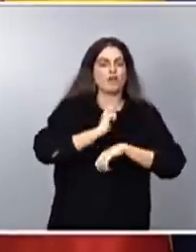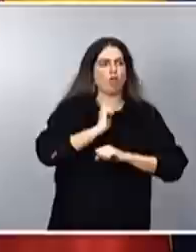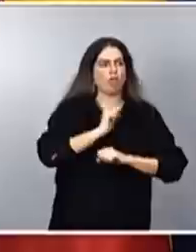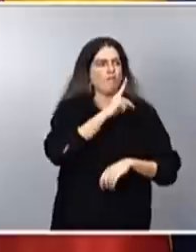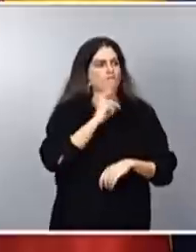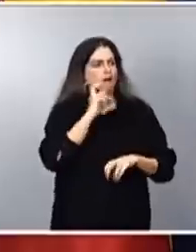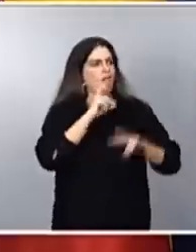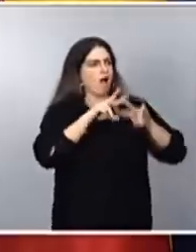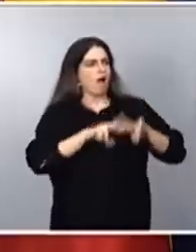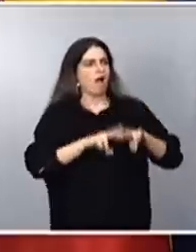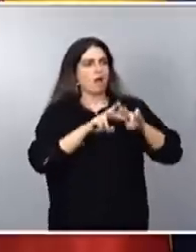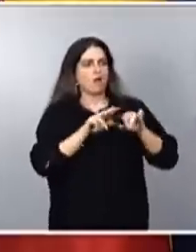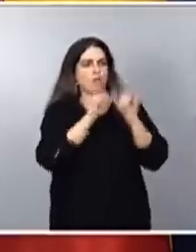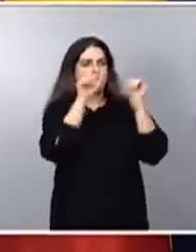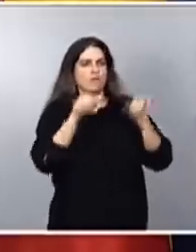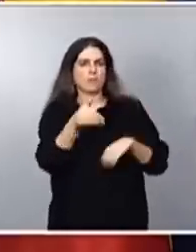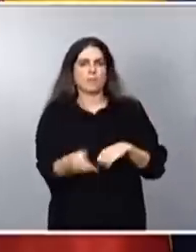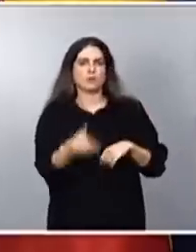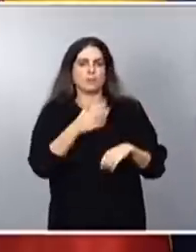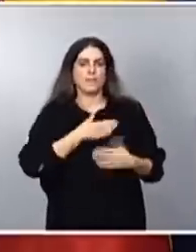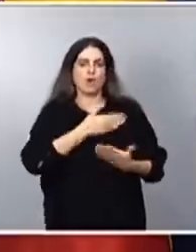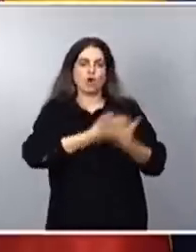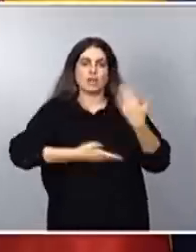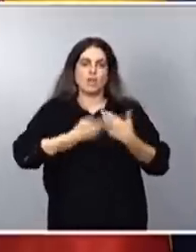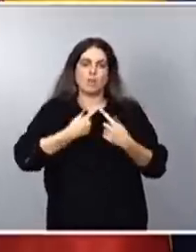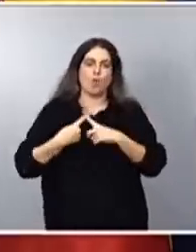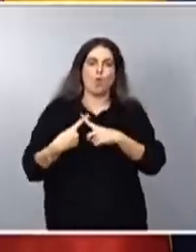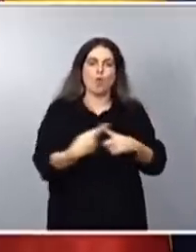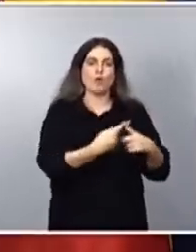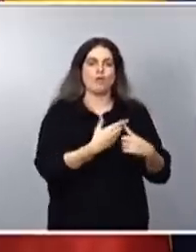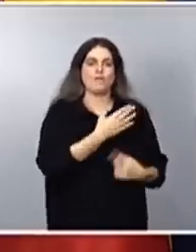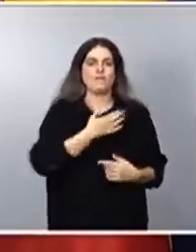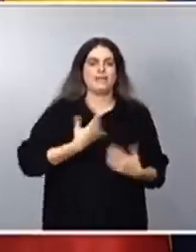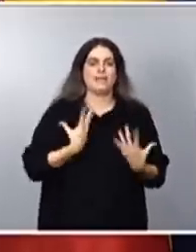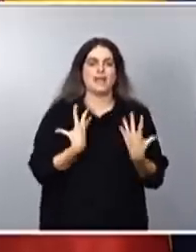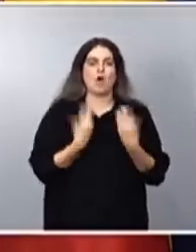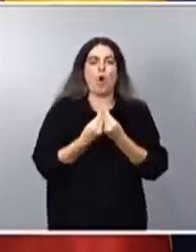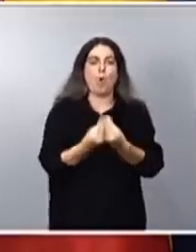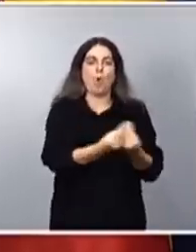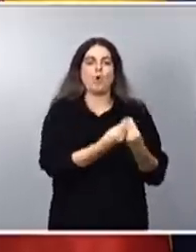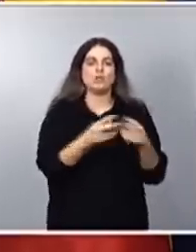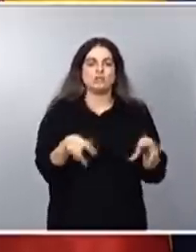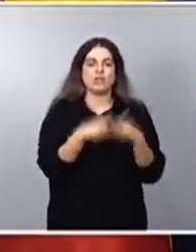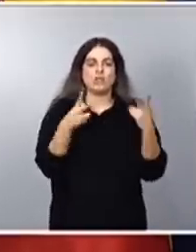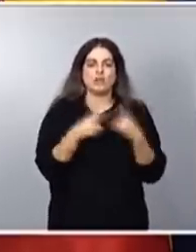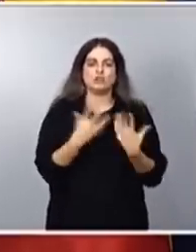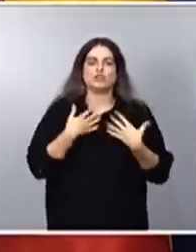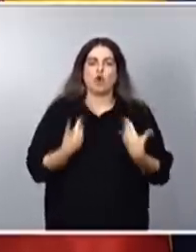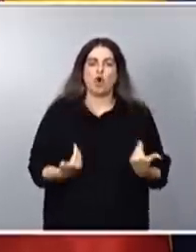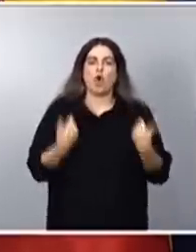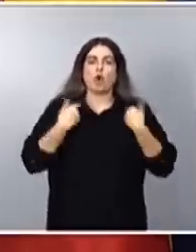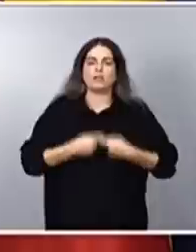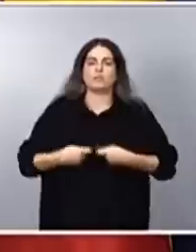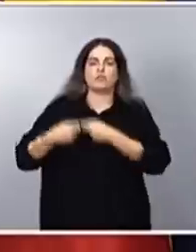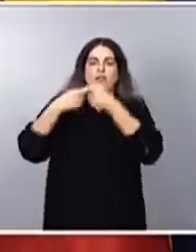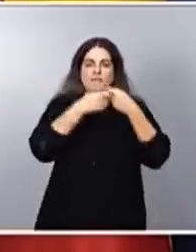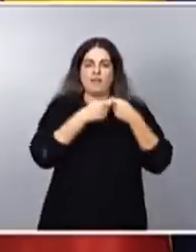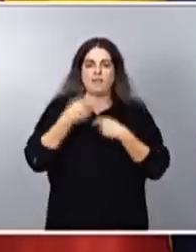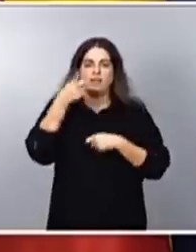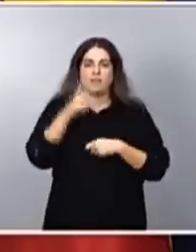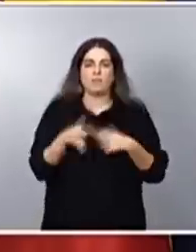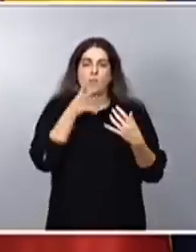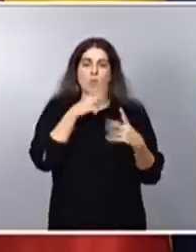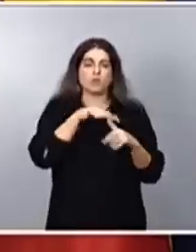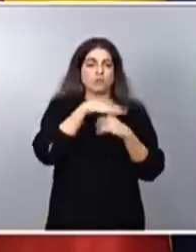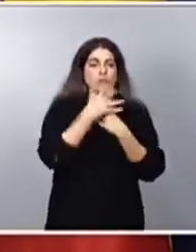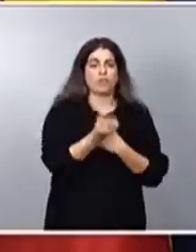su contribución al conjunto de la sociedad, que nos queremos corresponsabilizar de situaciones muy difíciles que han llevado sobre sus hombros